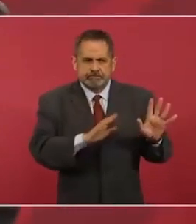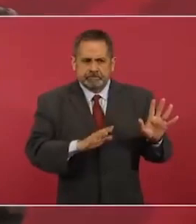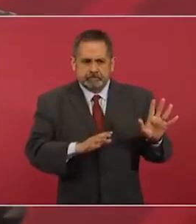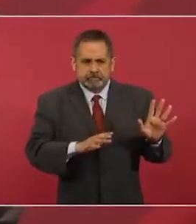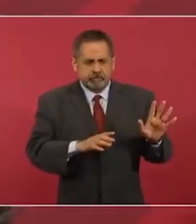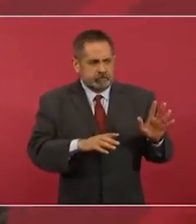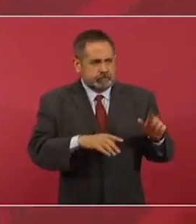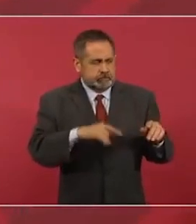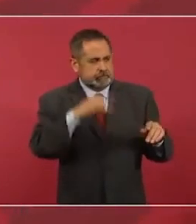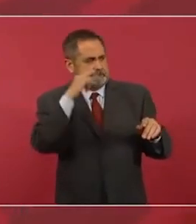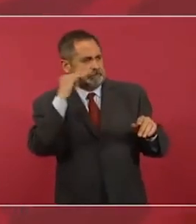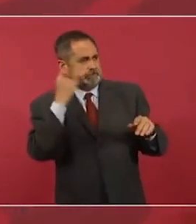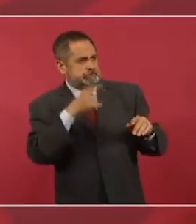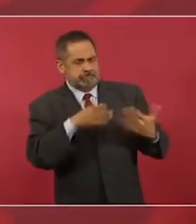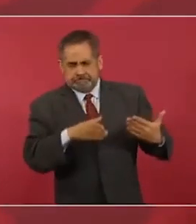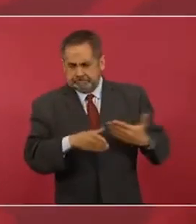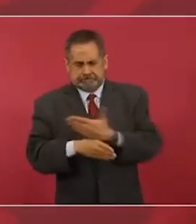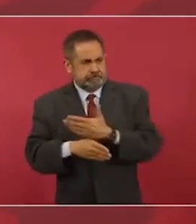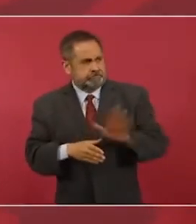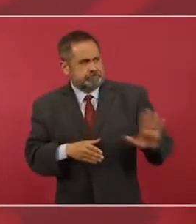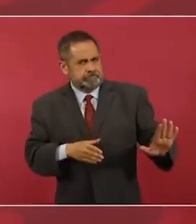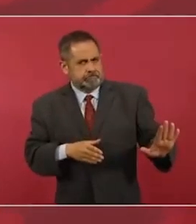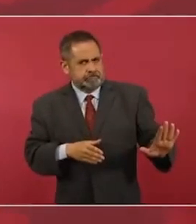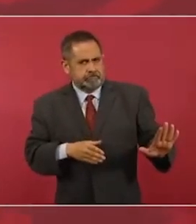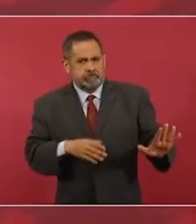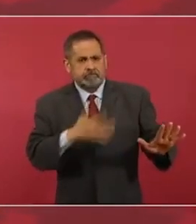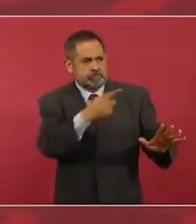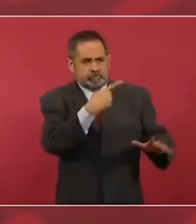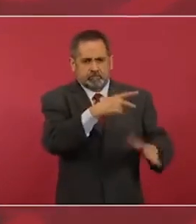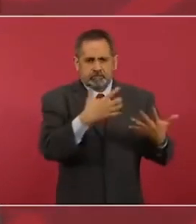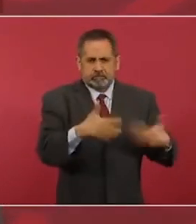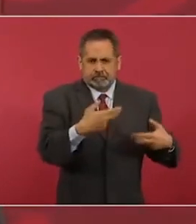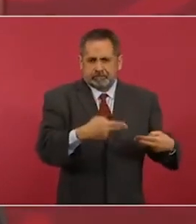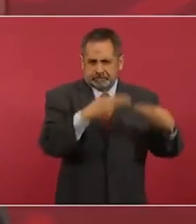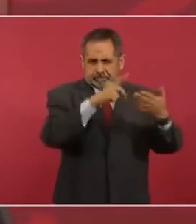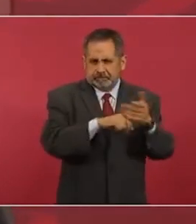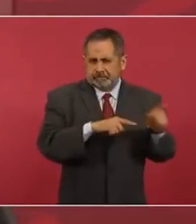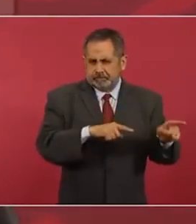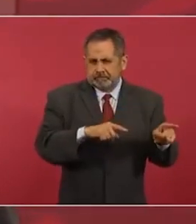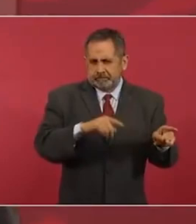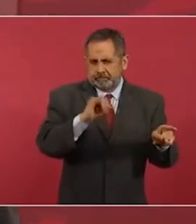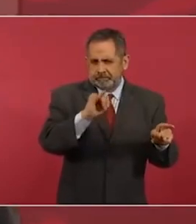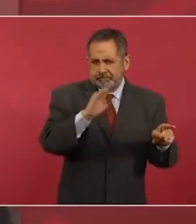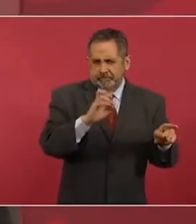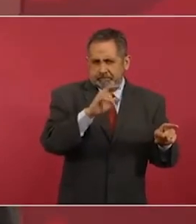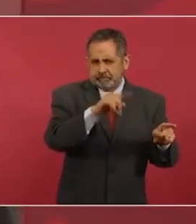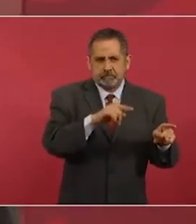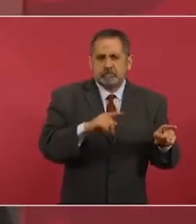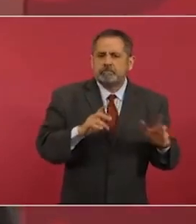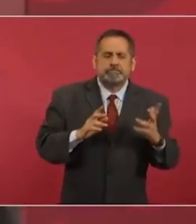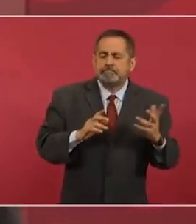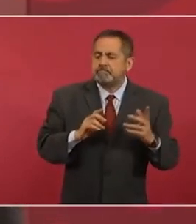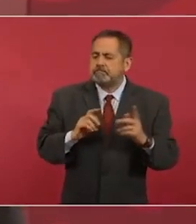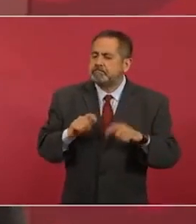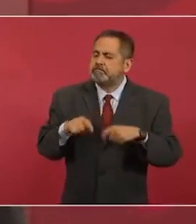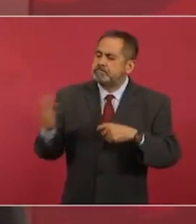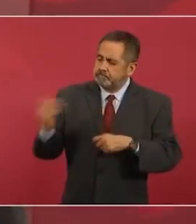ofensivo el que su empresa haya contratado